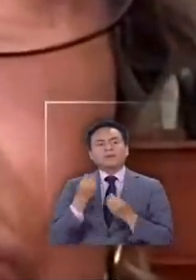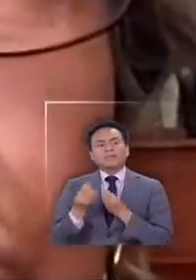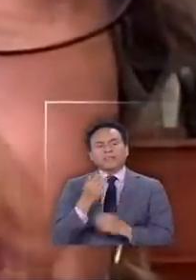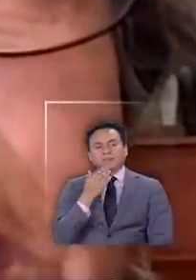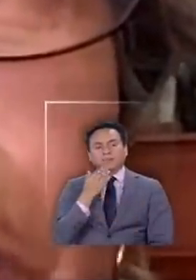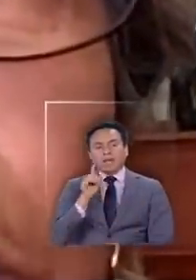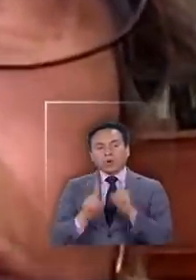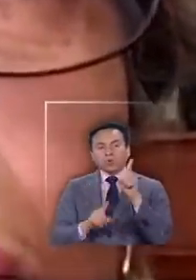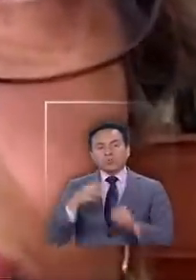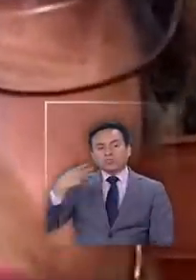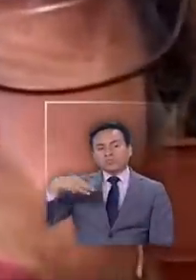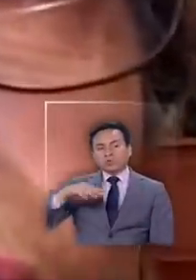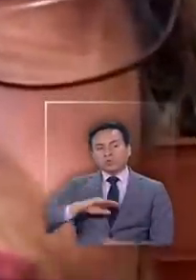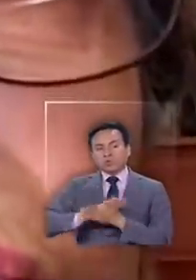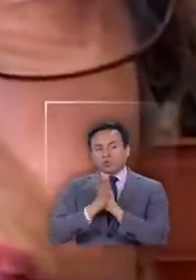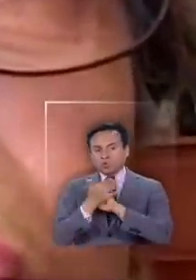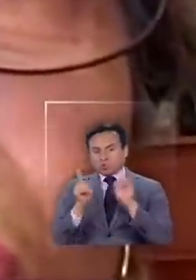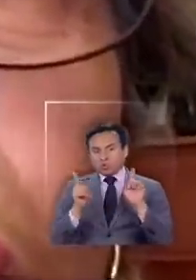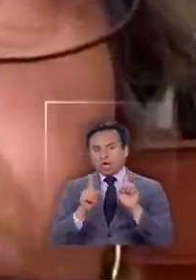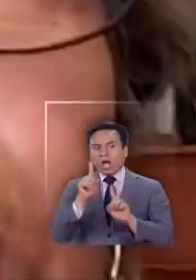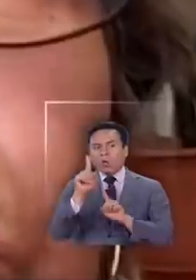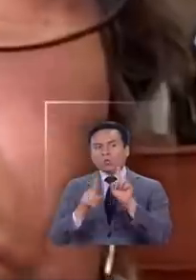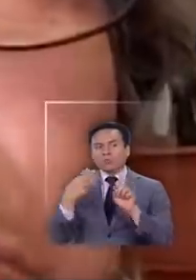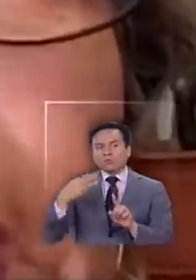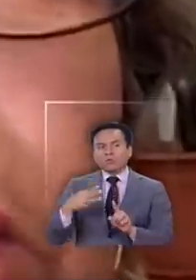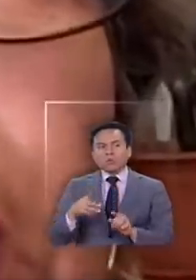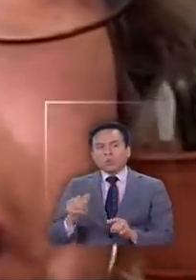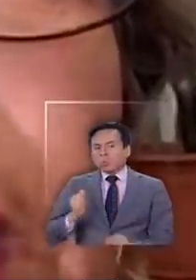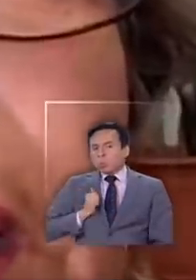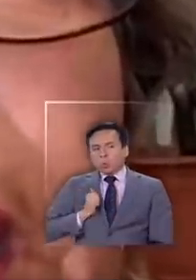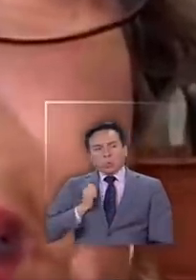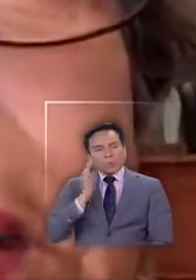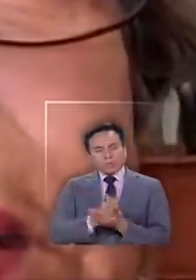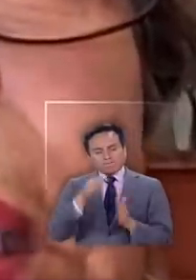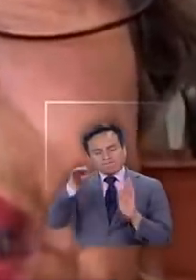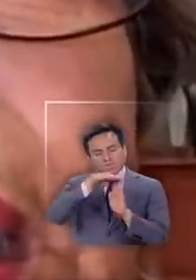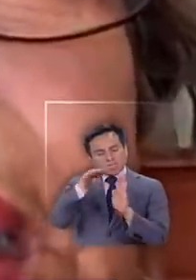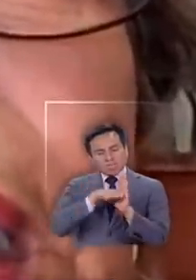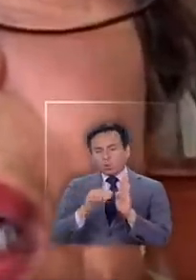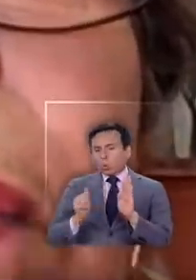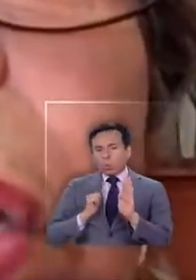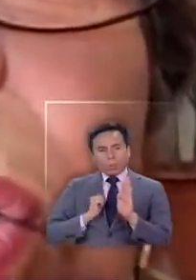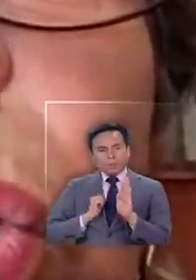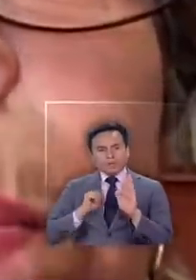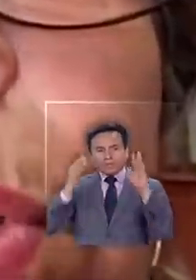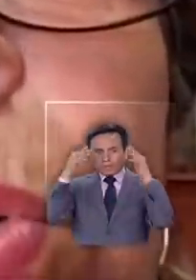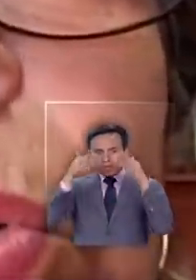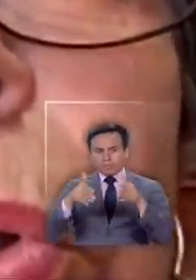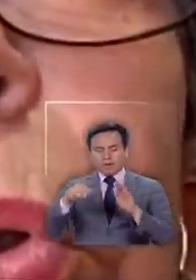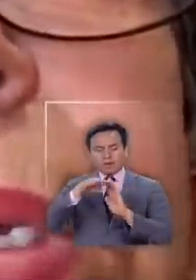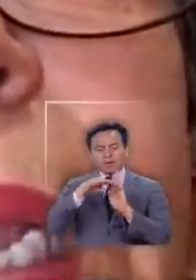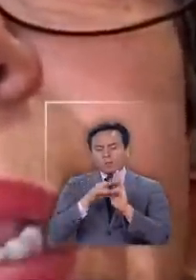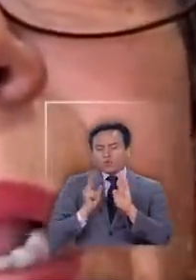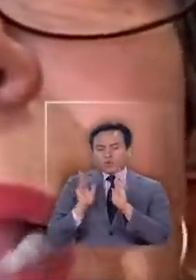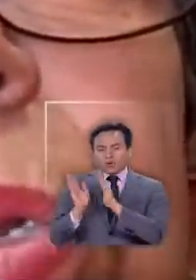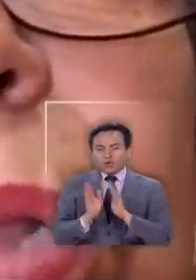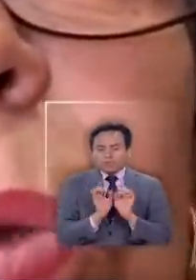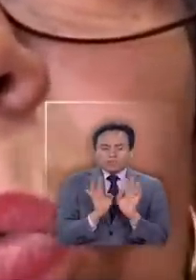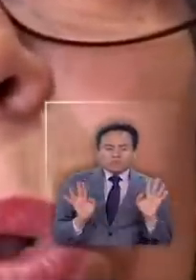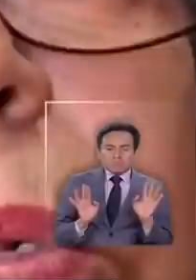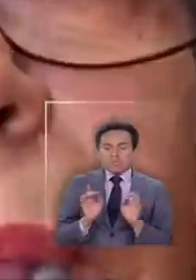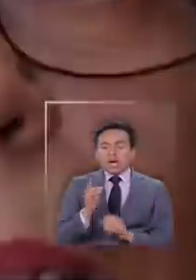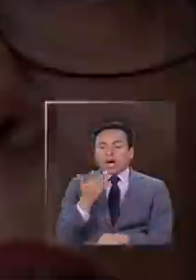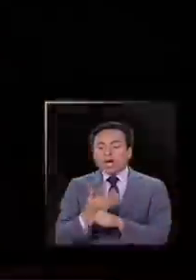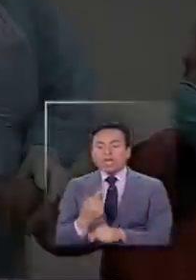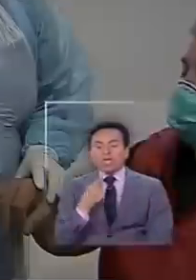algunos municipios no todos no han cumplido las medidas que tienen que ver con los protocolos en caso de